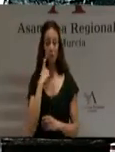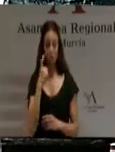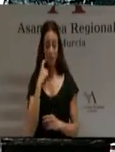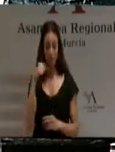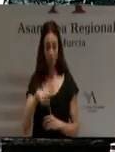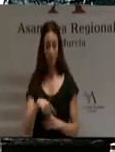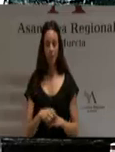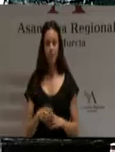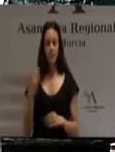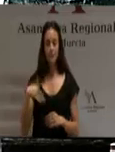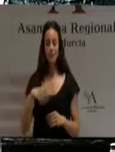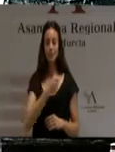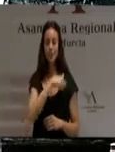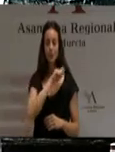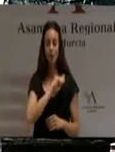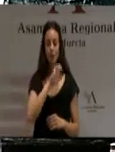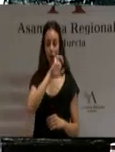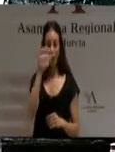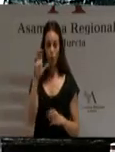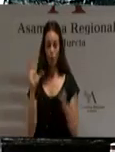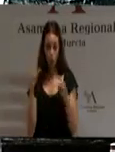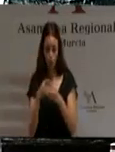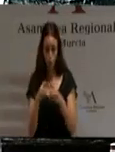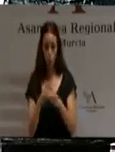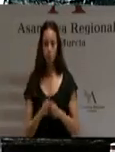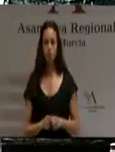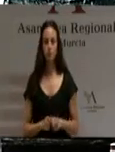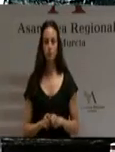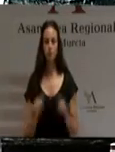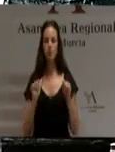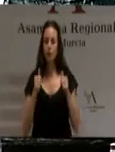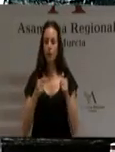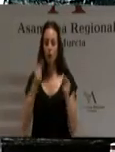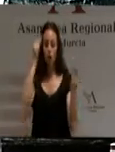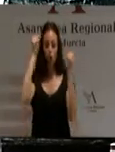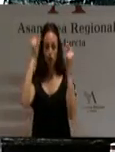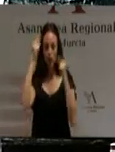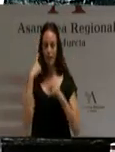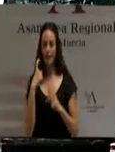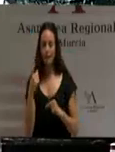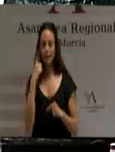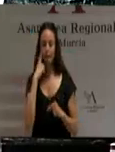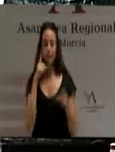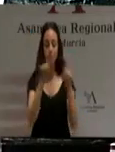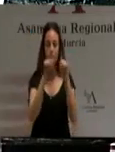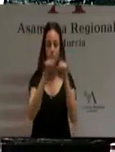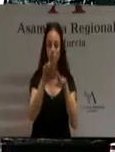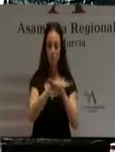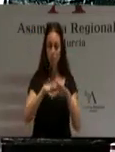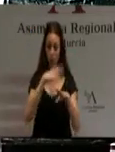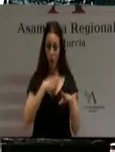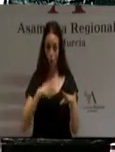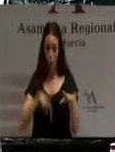financiera a España, decidida por el Eurogrupo, empiecen a ofrecer las condiciones necesarias para ofrecer al sector empresarial murciano